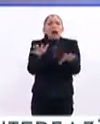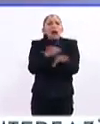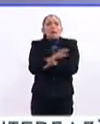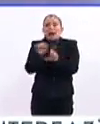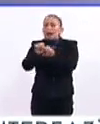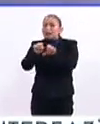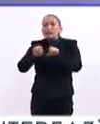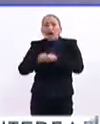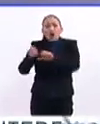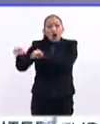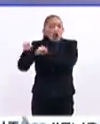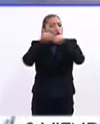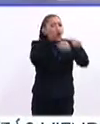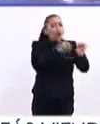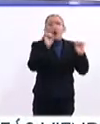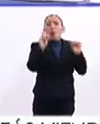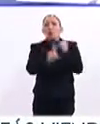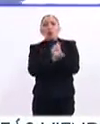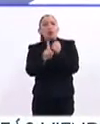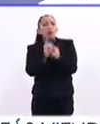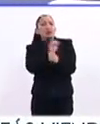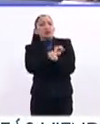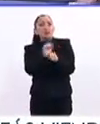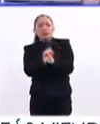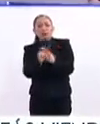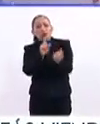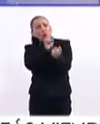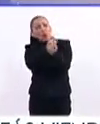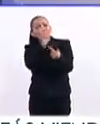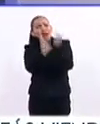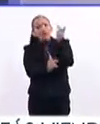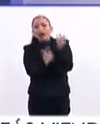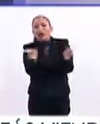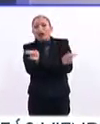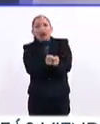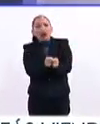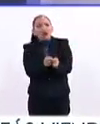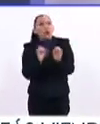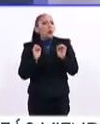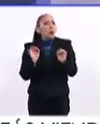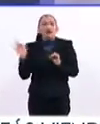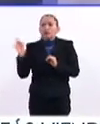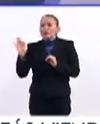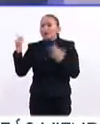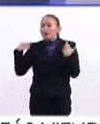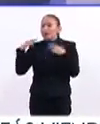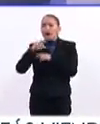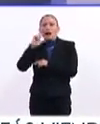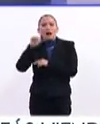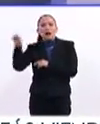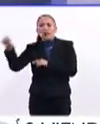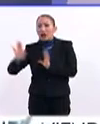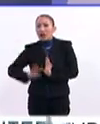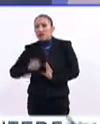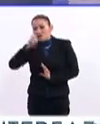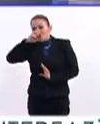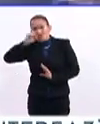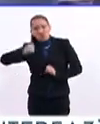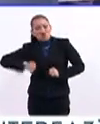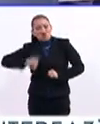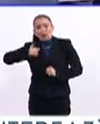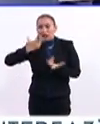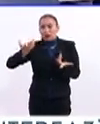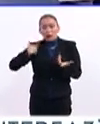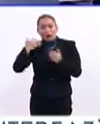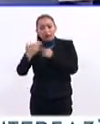cambiarlo de salón, o a lo mejor era un problema de platicar, o a lo mejor era que la maestra tiene un carácter fuerte y